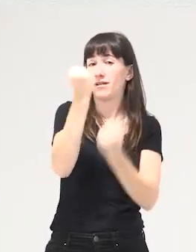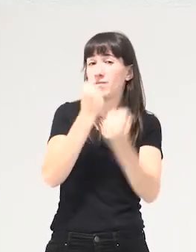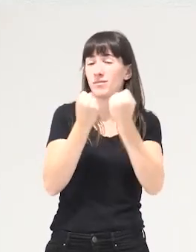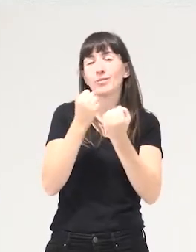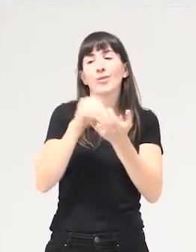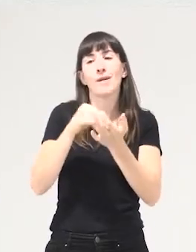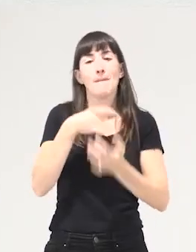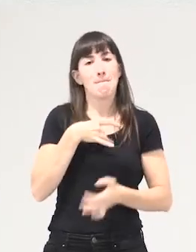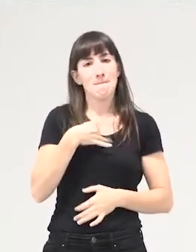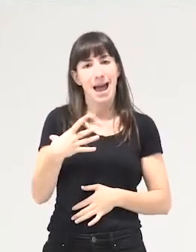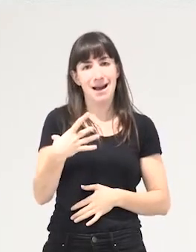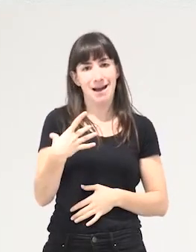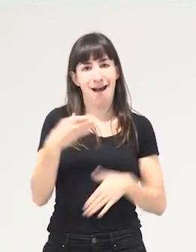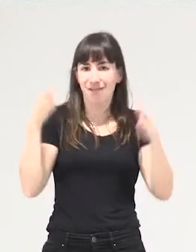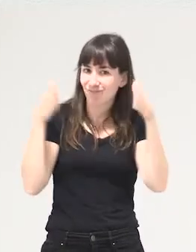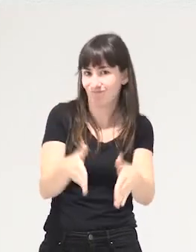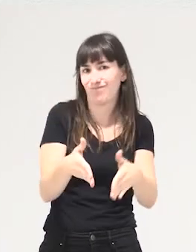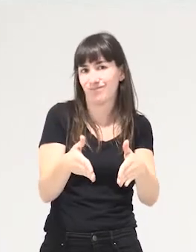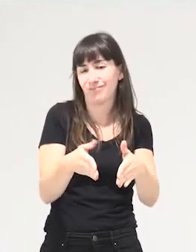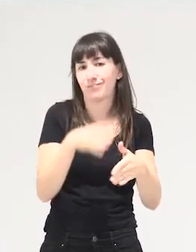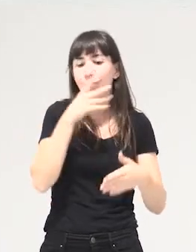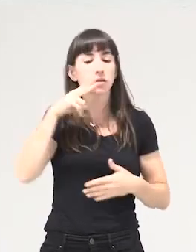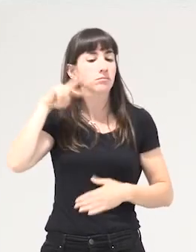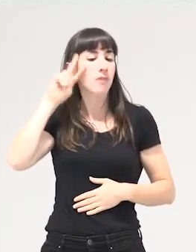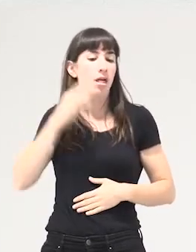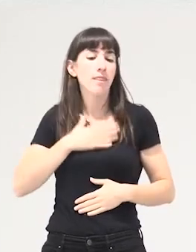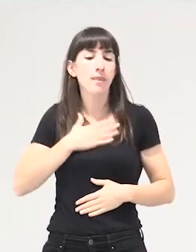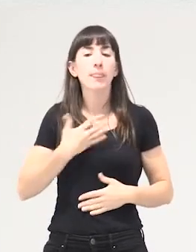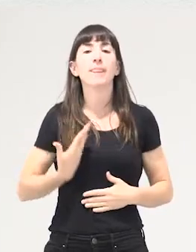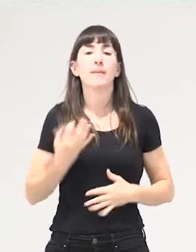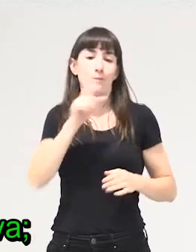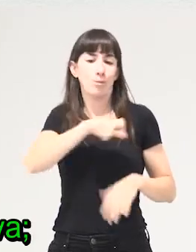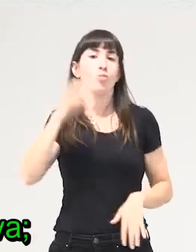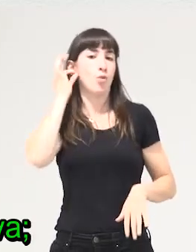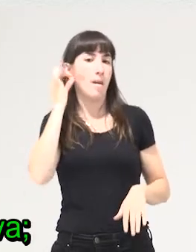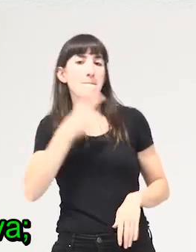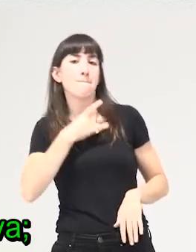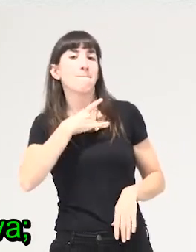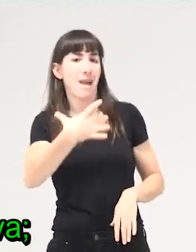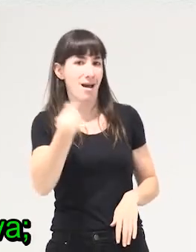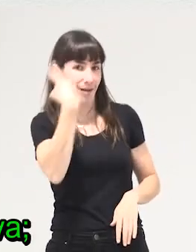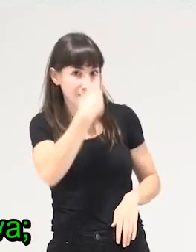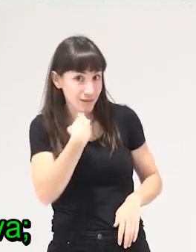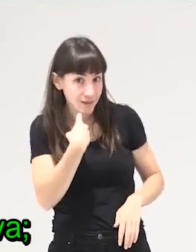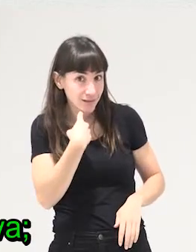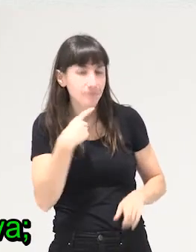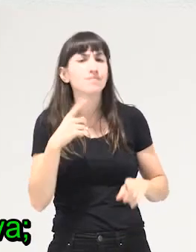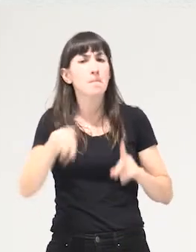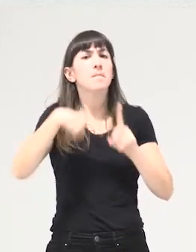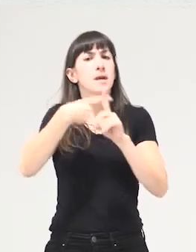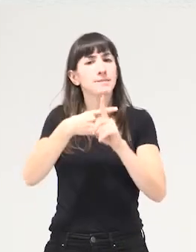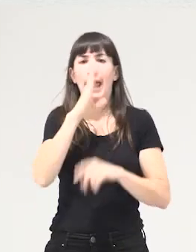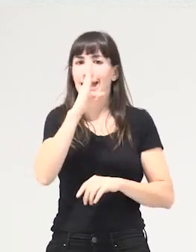veces entonces muy construida desde la experiencia de vida de las mujeres blancas y también yo diría por ejemplo muy heteronormativa